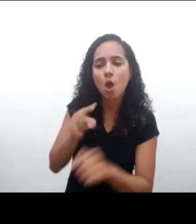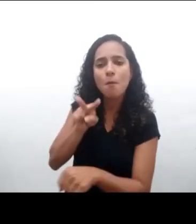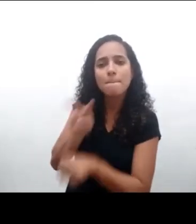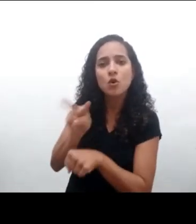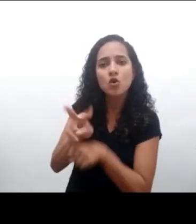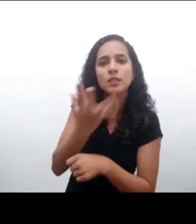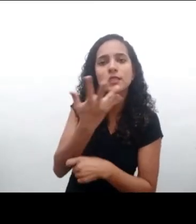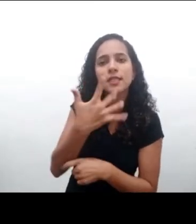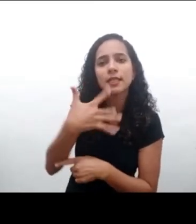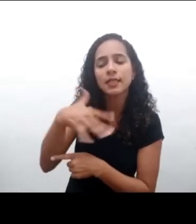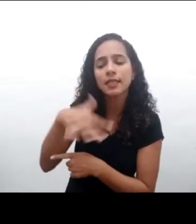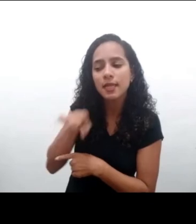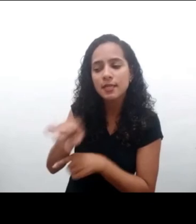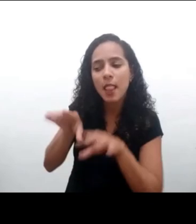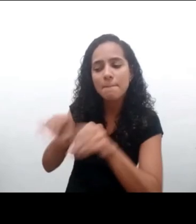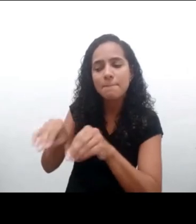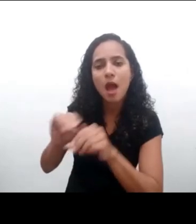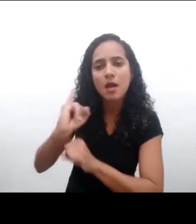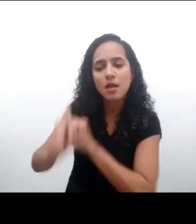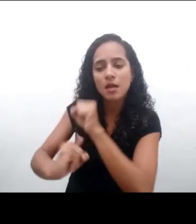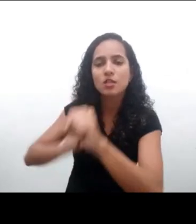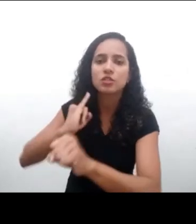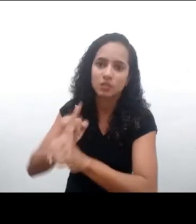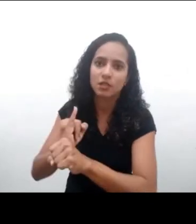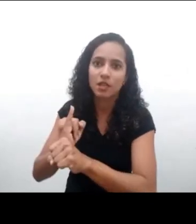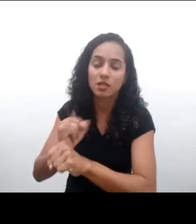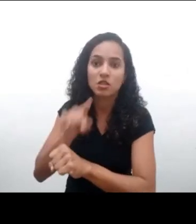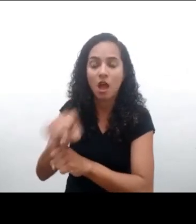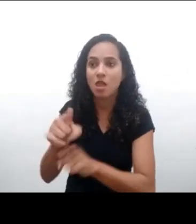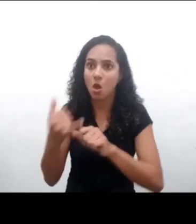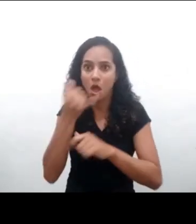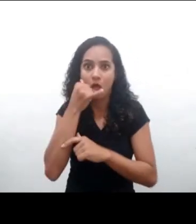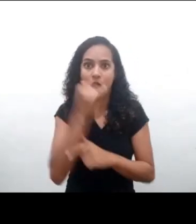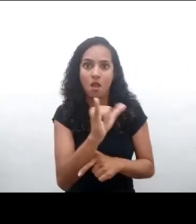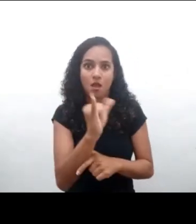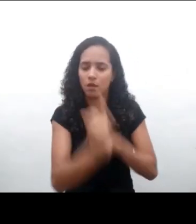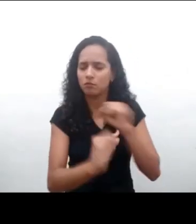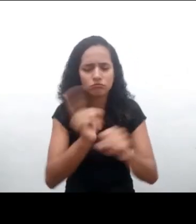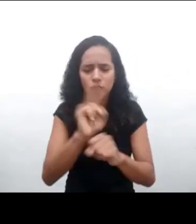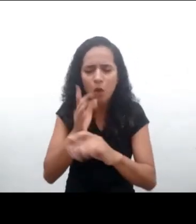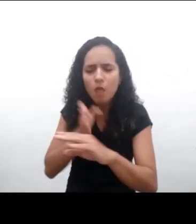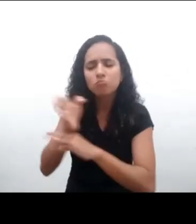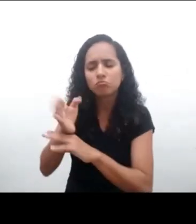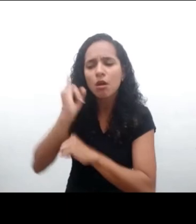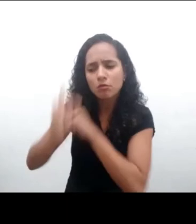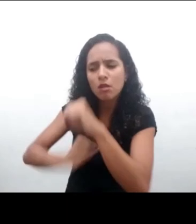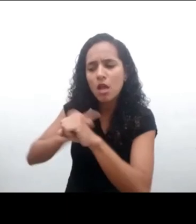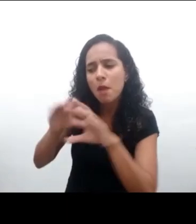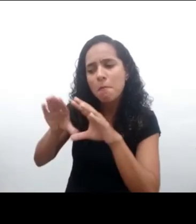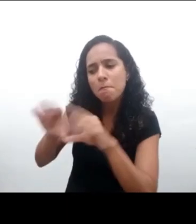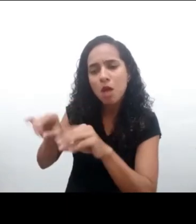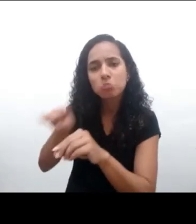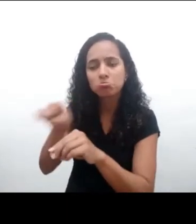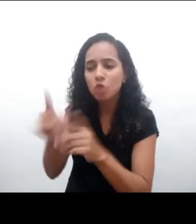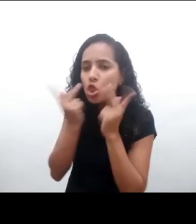proteger a los niños y niñas en la Internet y no de la Internet, como nos gusta decir.